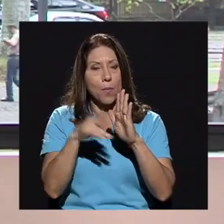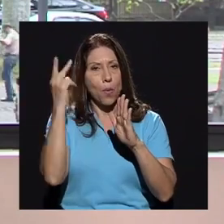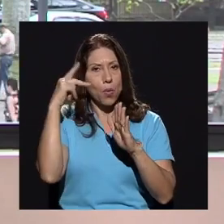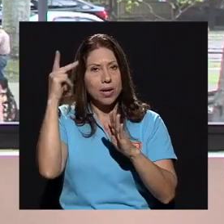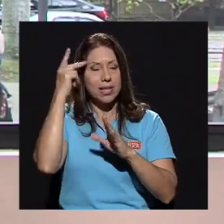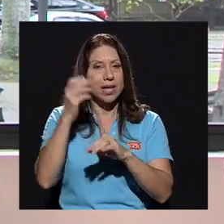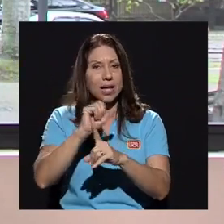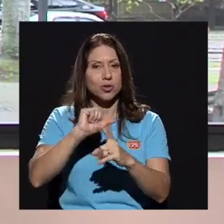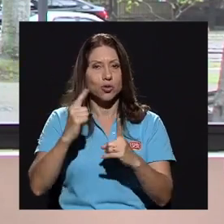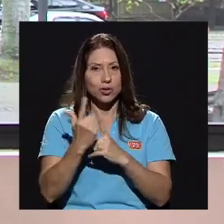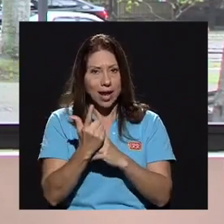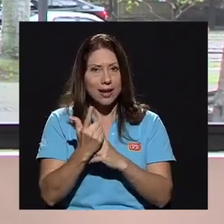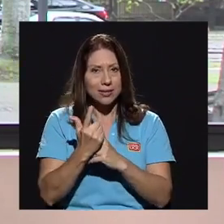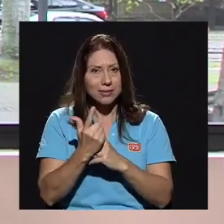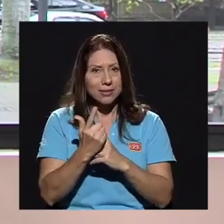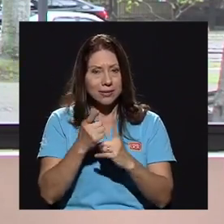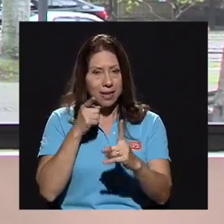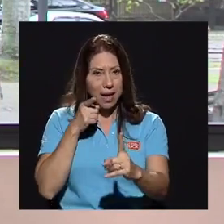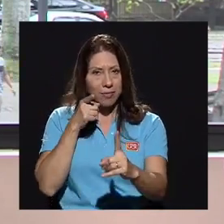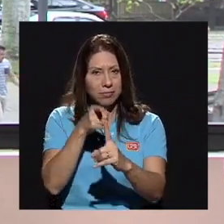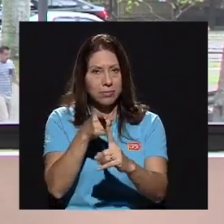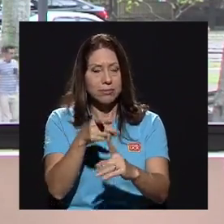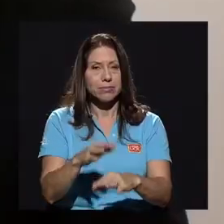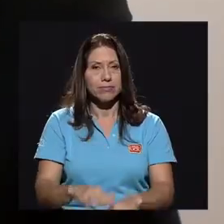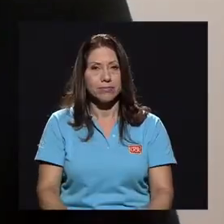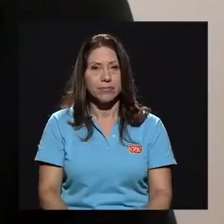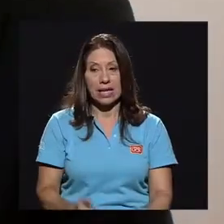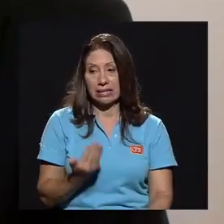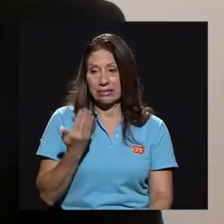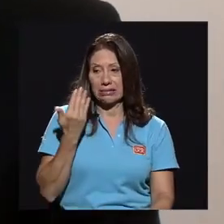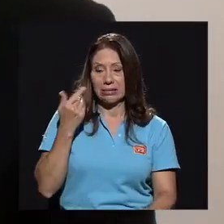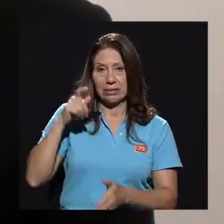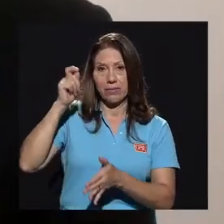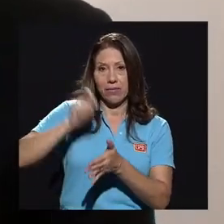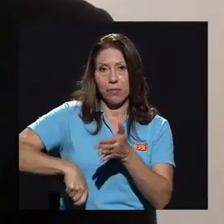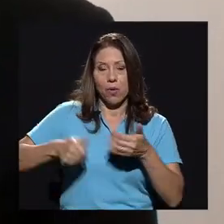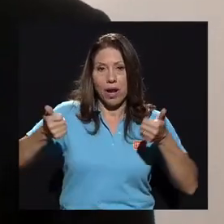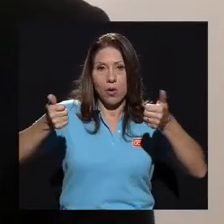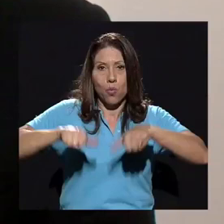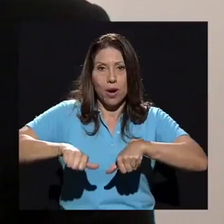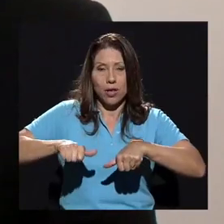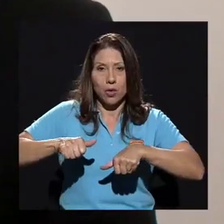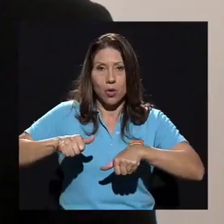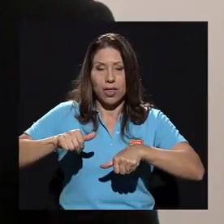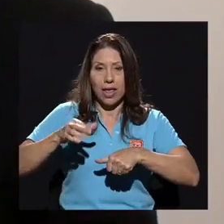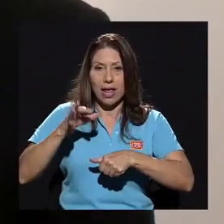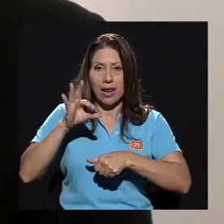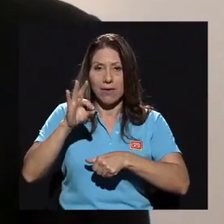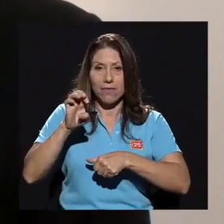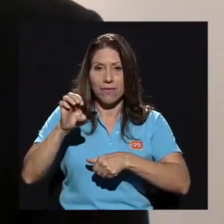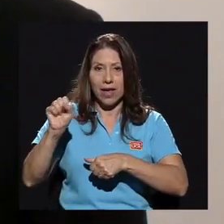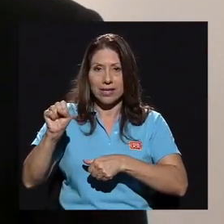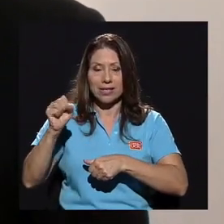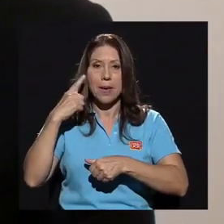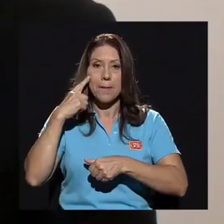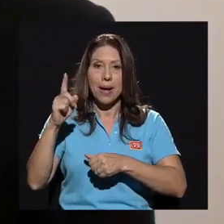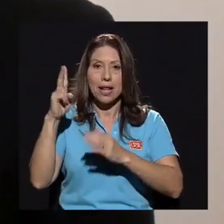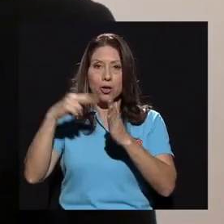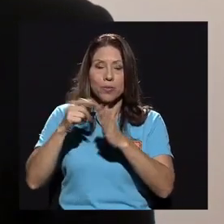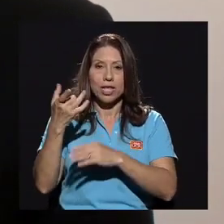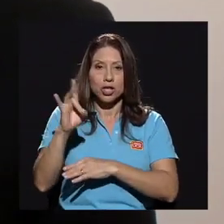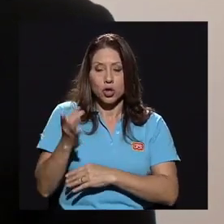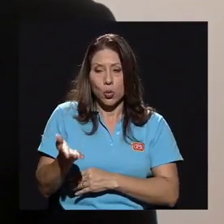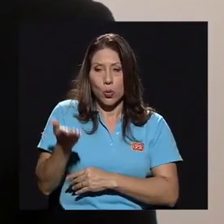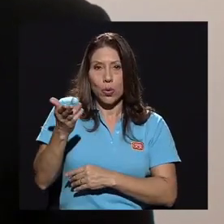apunten en este sentido. Recientemente se firmó el acuerdo del FES para el 2018 con un